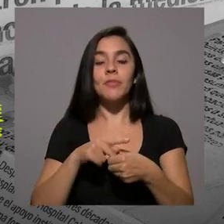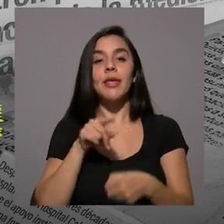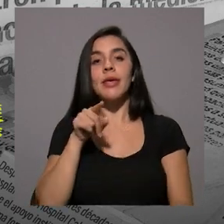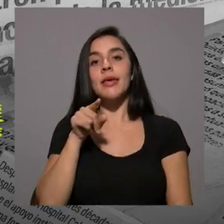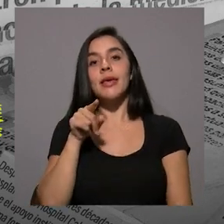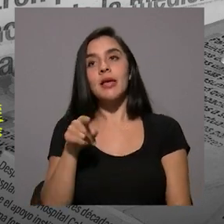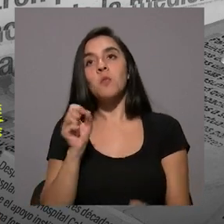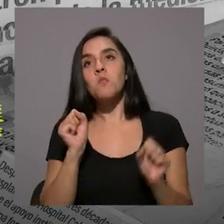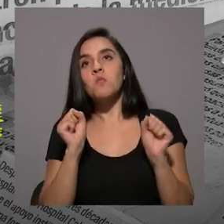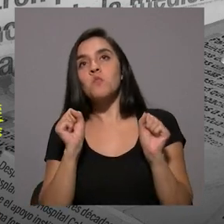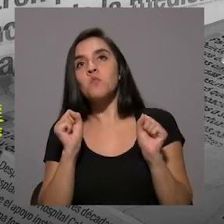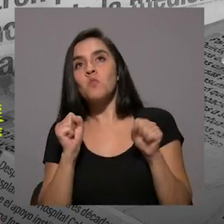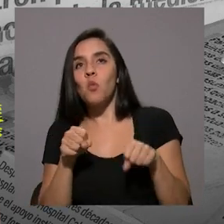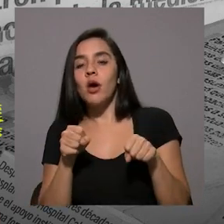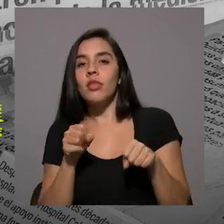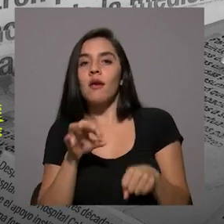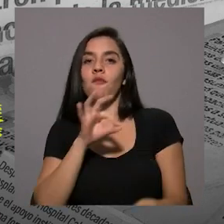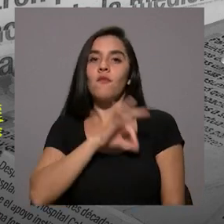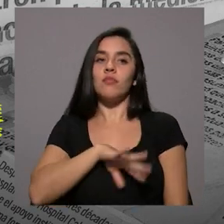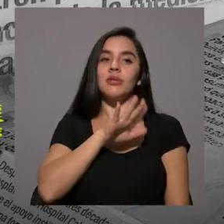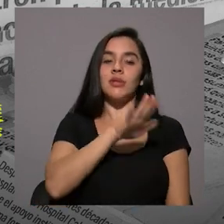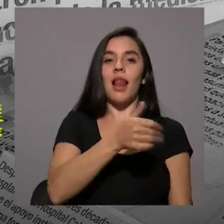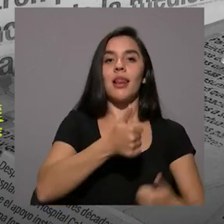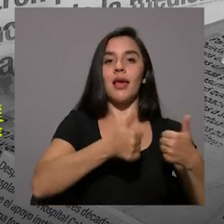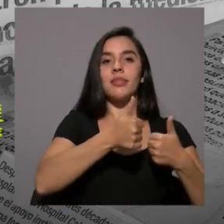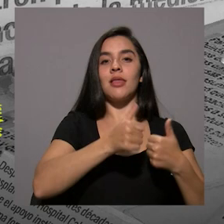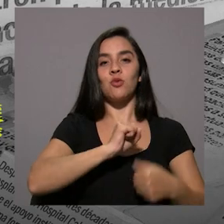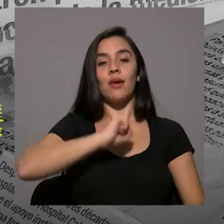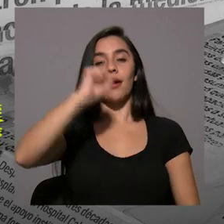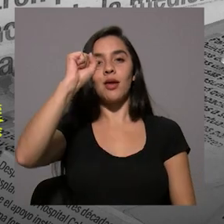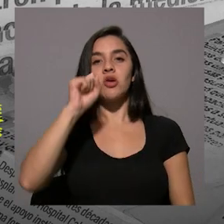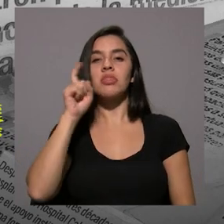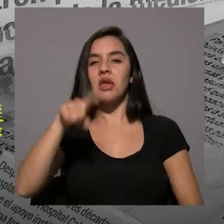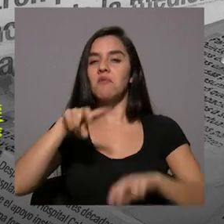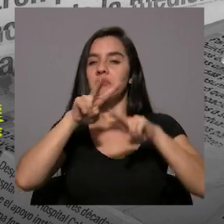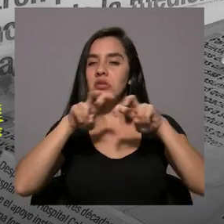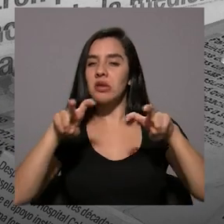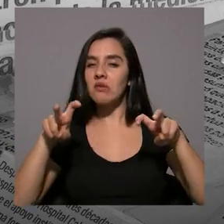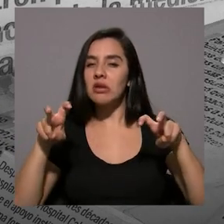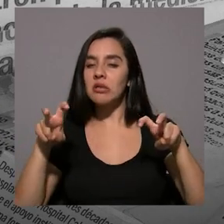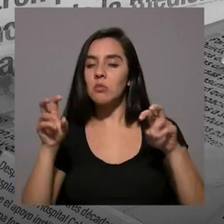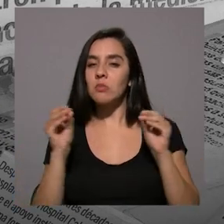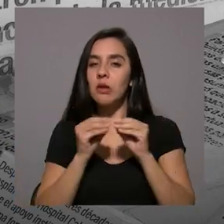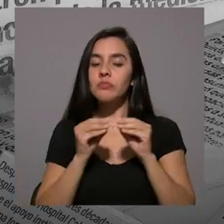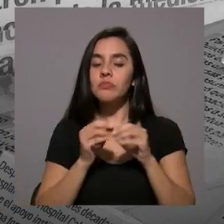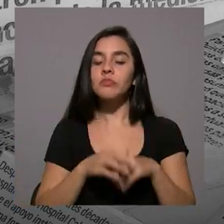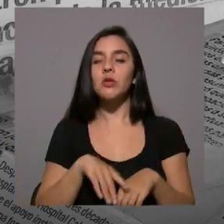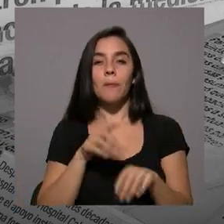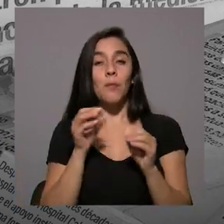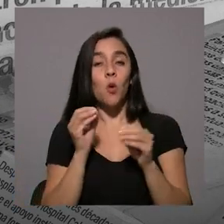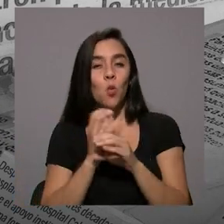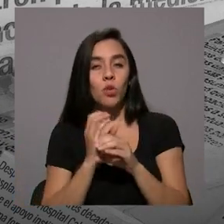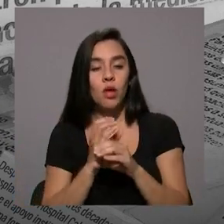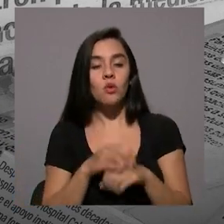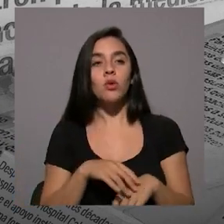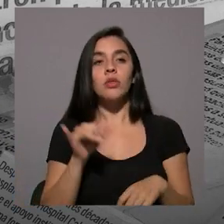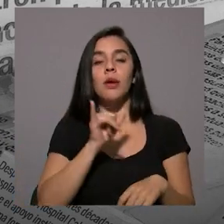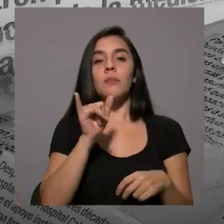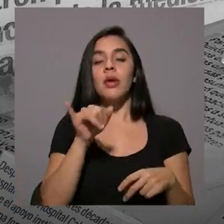Y ese puede haber sido un elemento que favoreció al candidato que ganó. Tendremos que analizarlo con cuidado. Y con